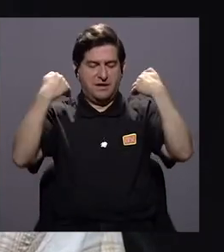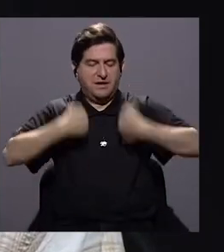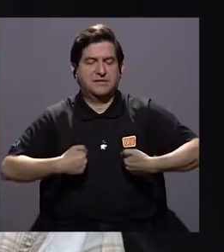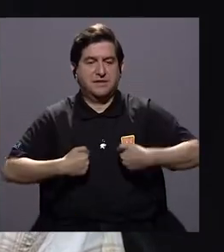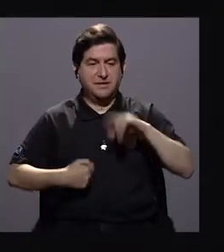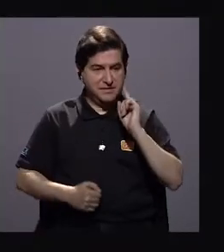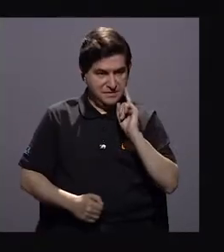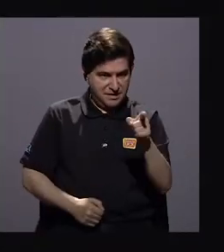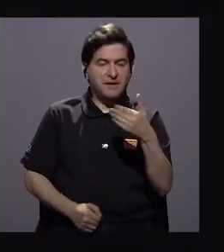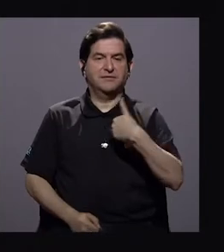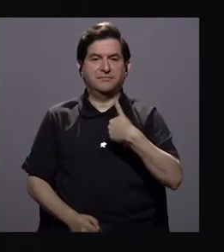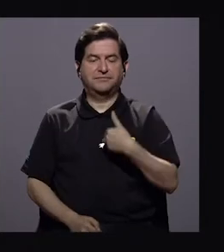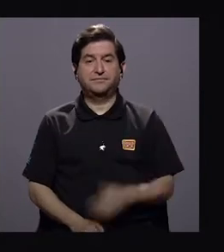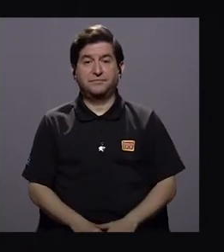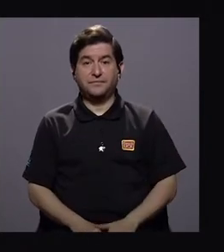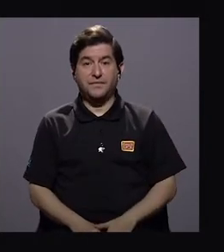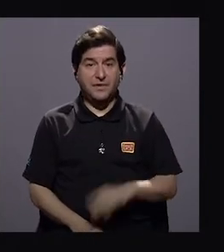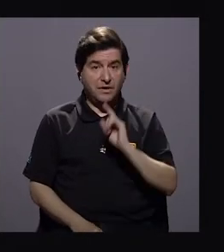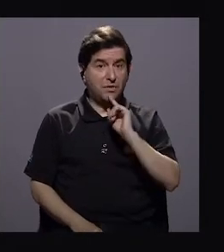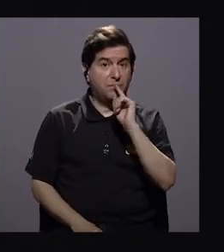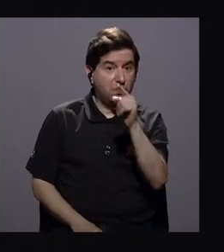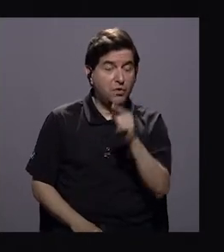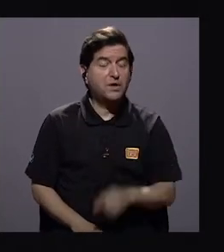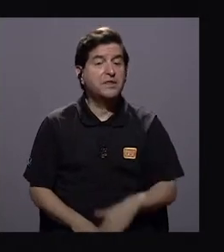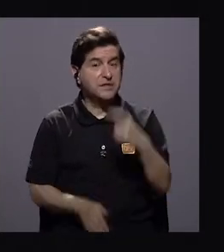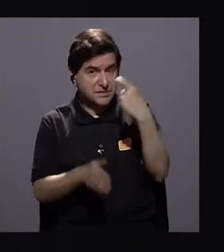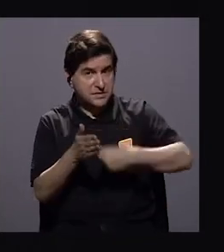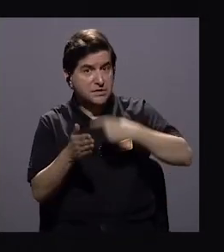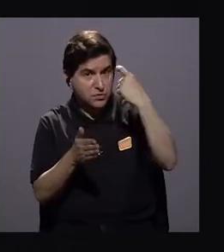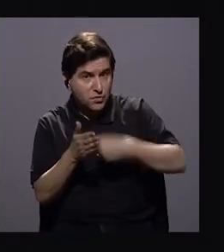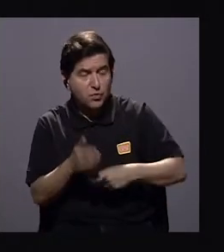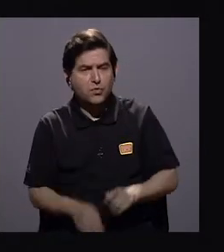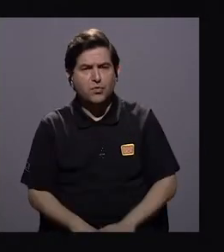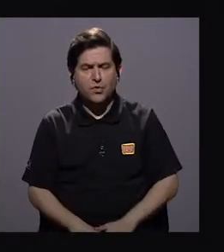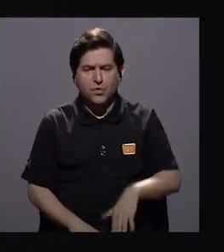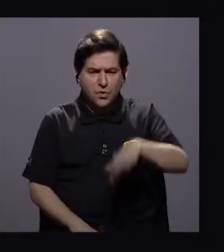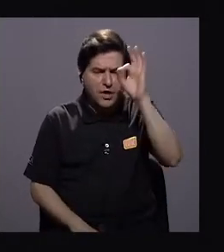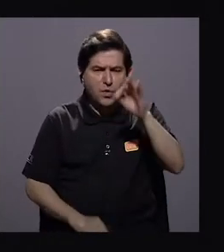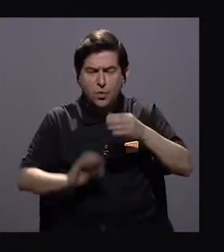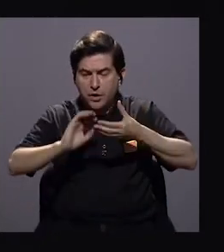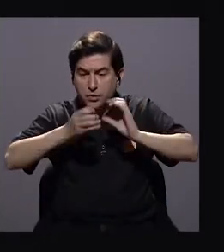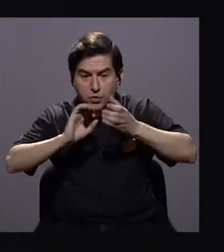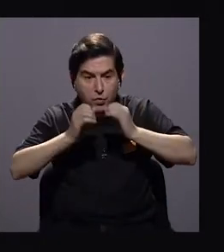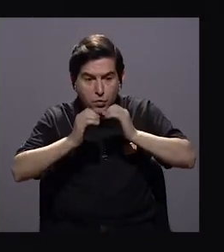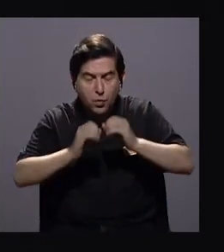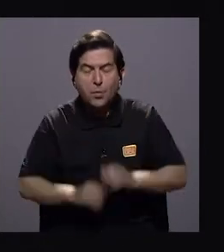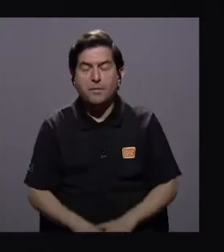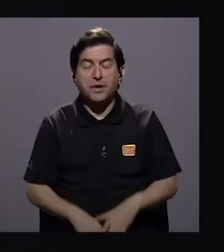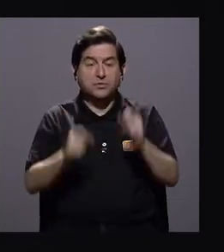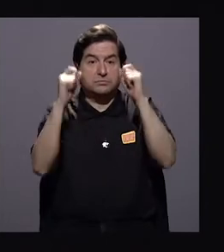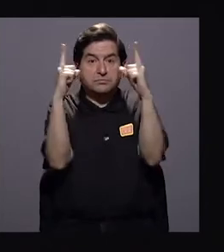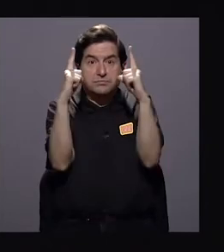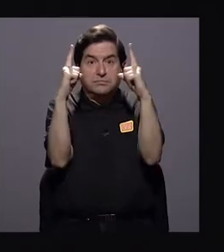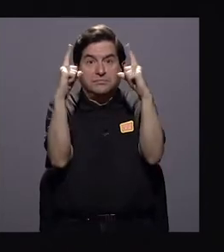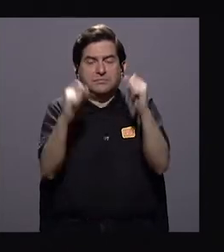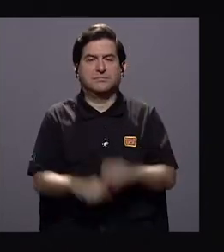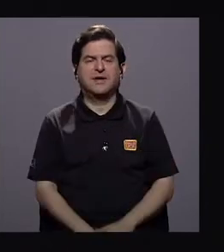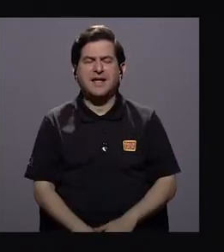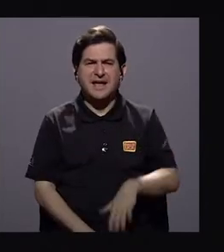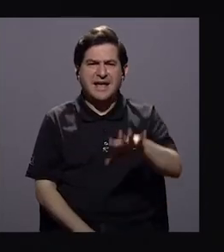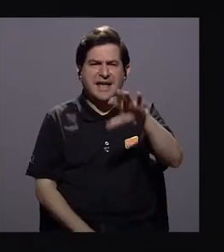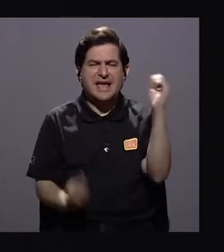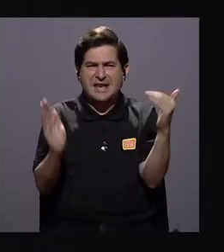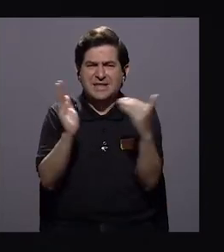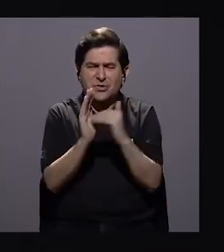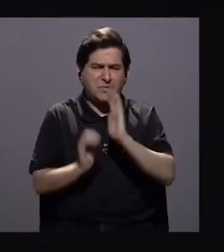esas personas. Vea que duro porque según toda esta matriz que ustedes vienen trabajando, me encuentro datos que son espeluznantes. Más de